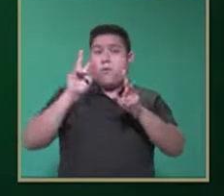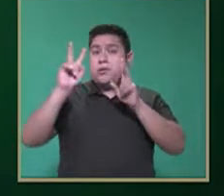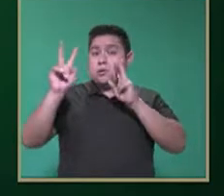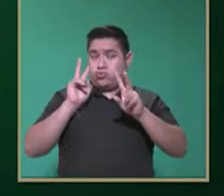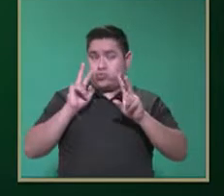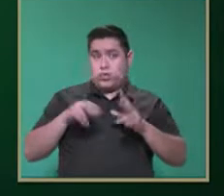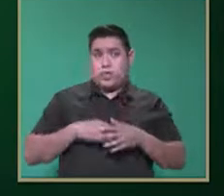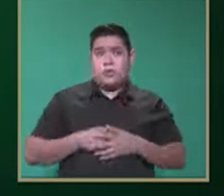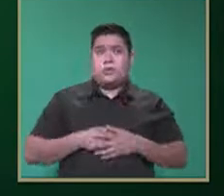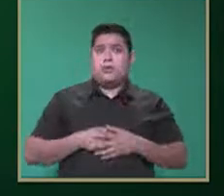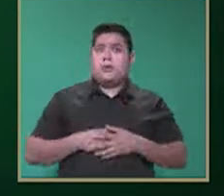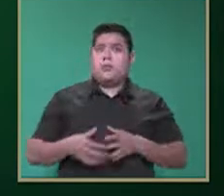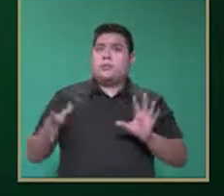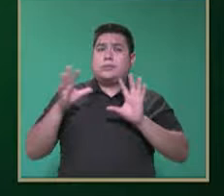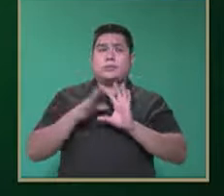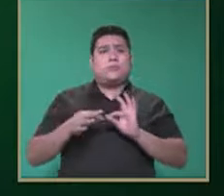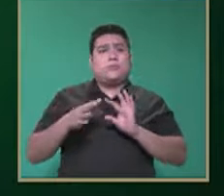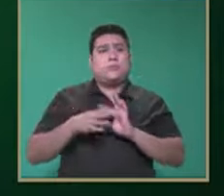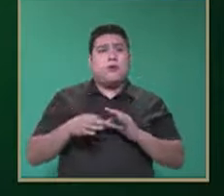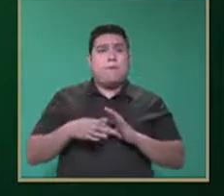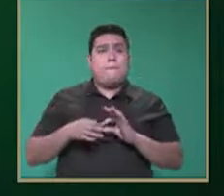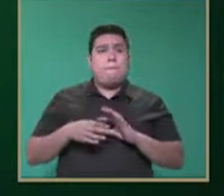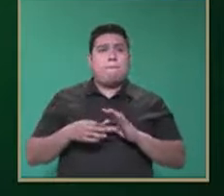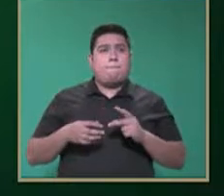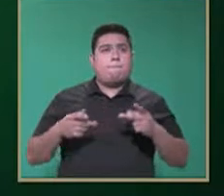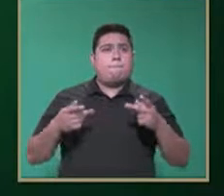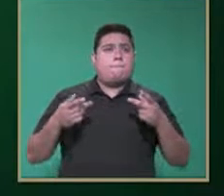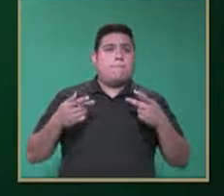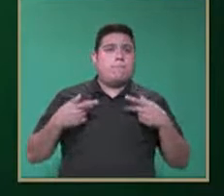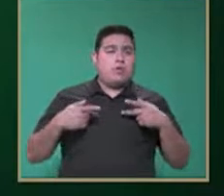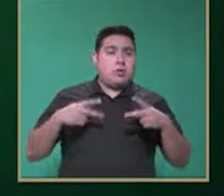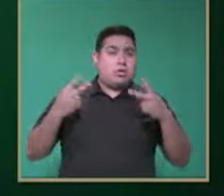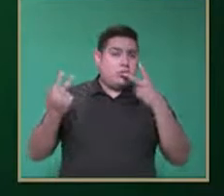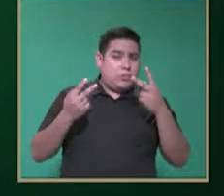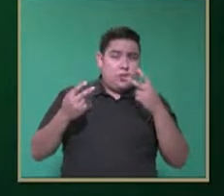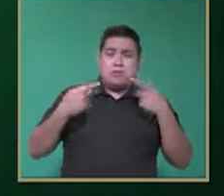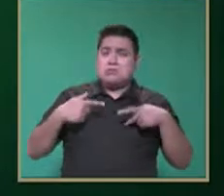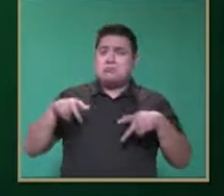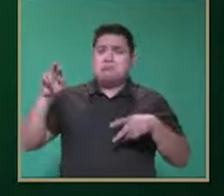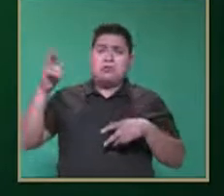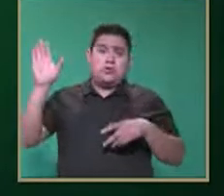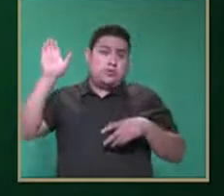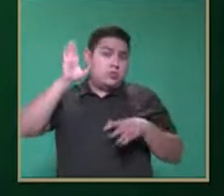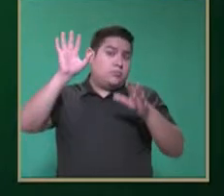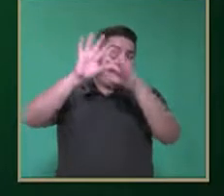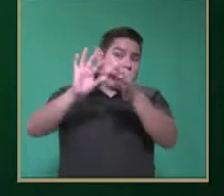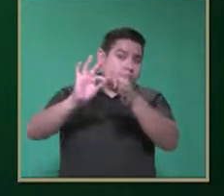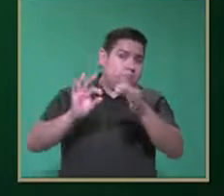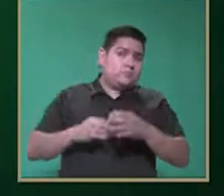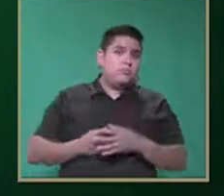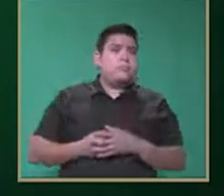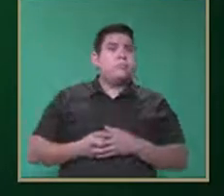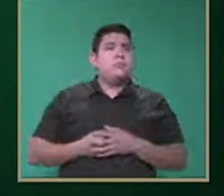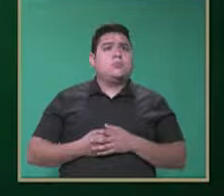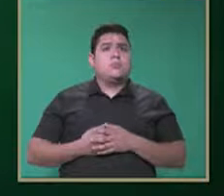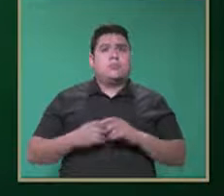Vamos a describirlo para los espectadores, para los que nos están escuchando a través de la radio. ¿En qué consisten estos horarios?